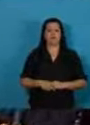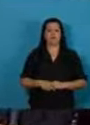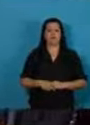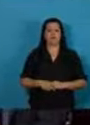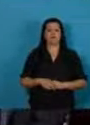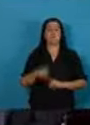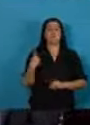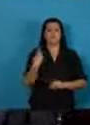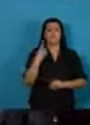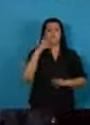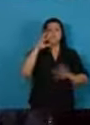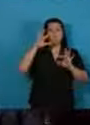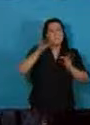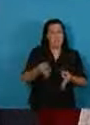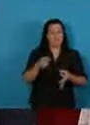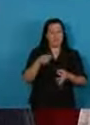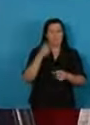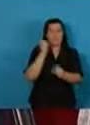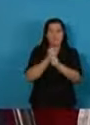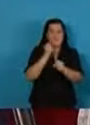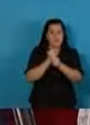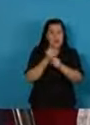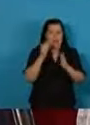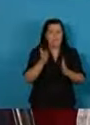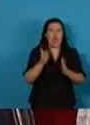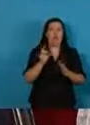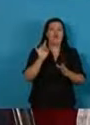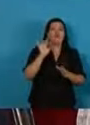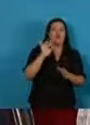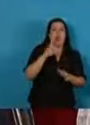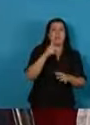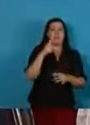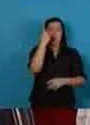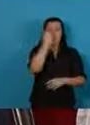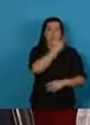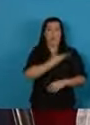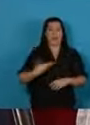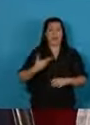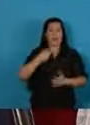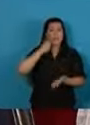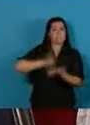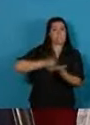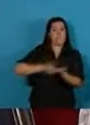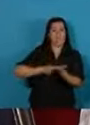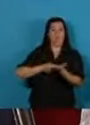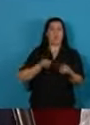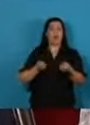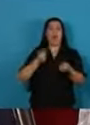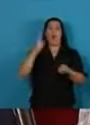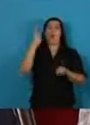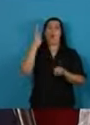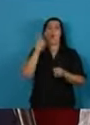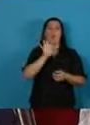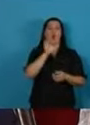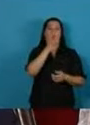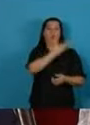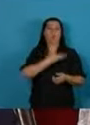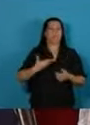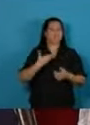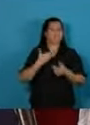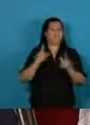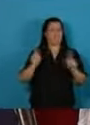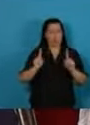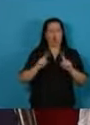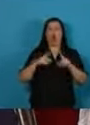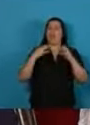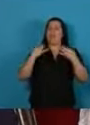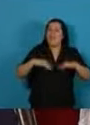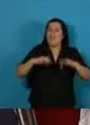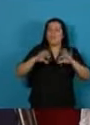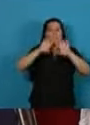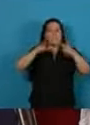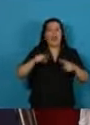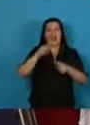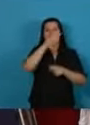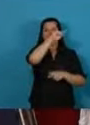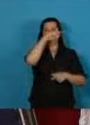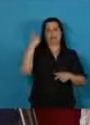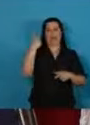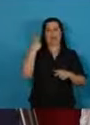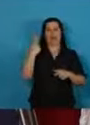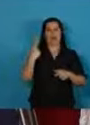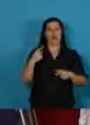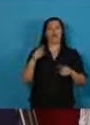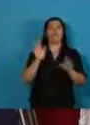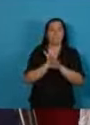Sabemos que para esta tarea no alcanza el mandato de un presidente o de un gobierno. Exige una política de Estado de